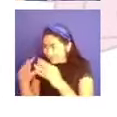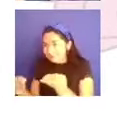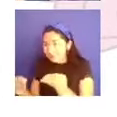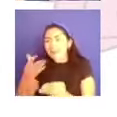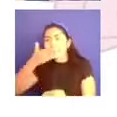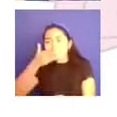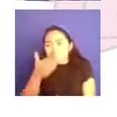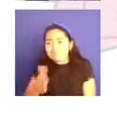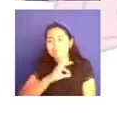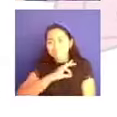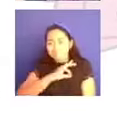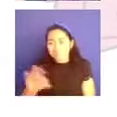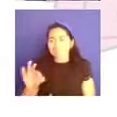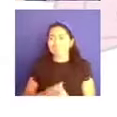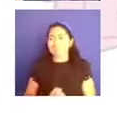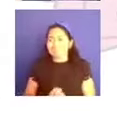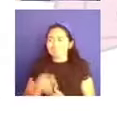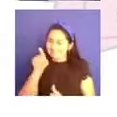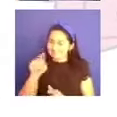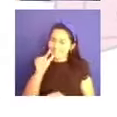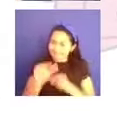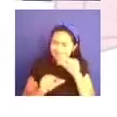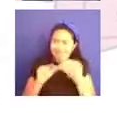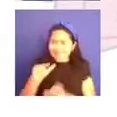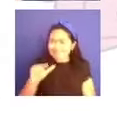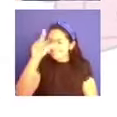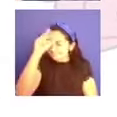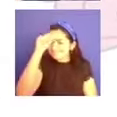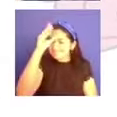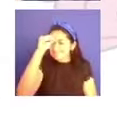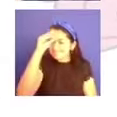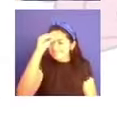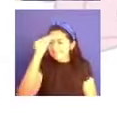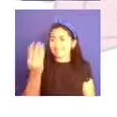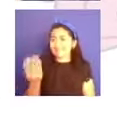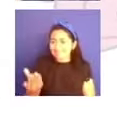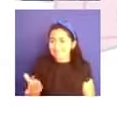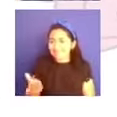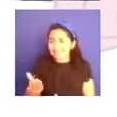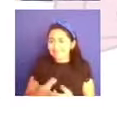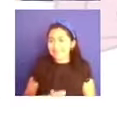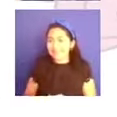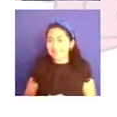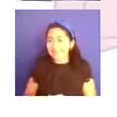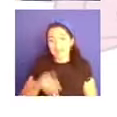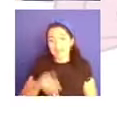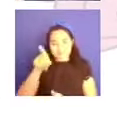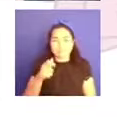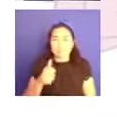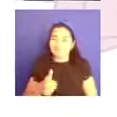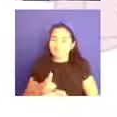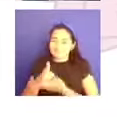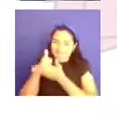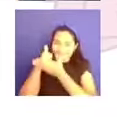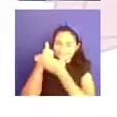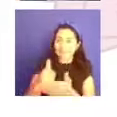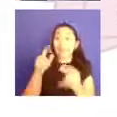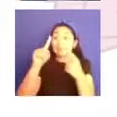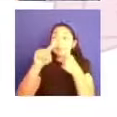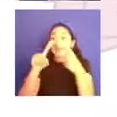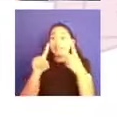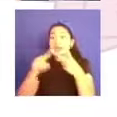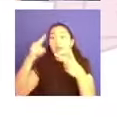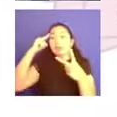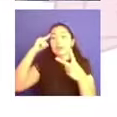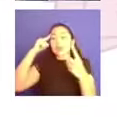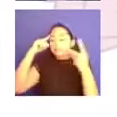pero podemos aprender afortunadamente, ¿por qué? Pues porque vamos a tener dos elementos, la mente reactiva que va a ser la